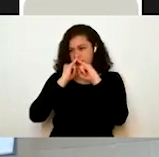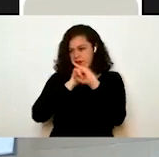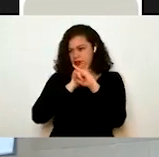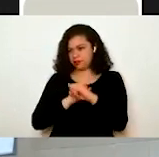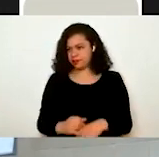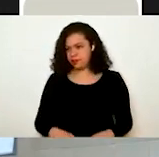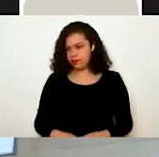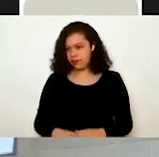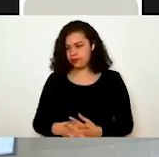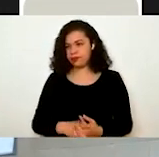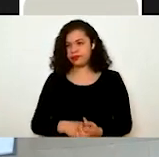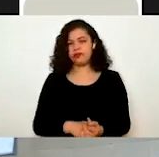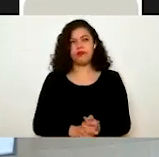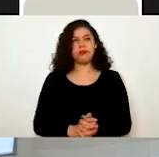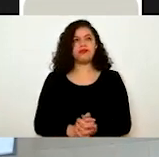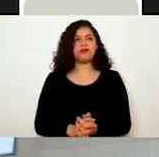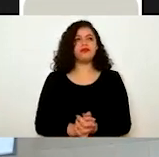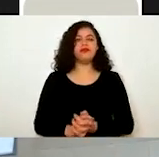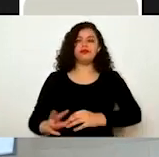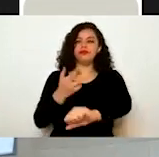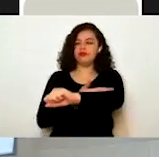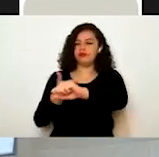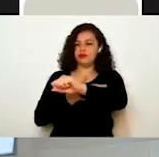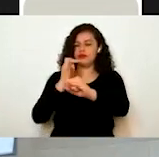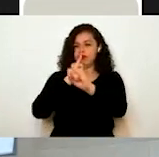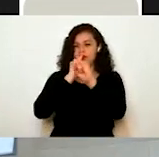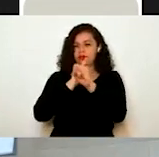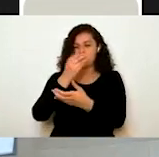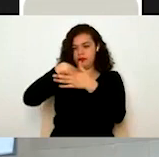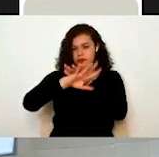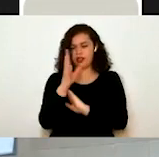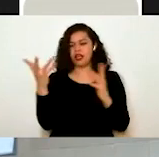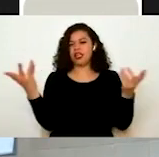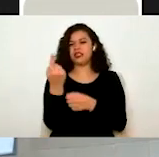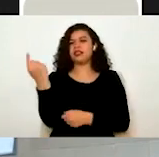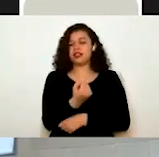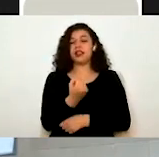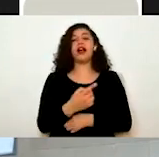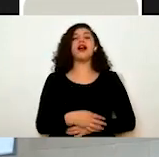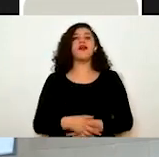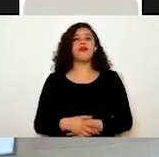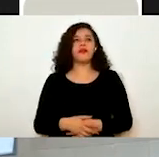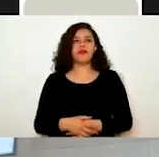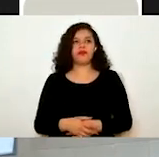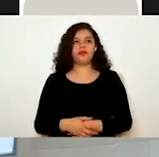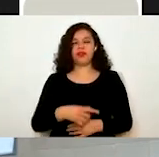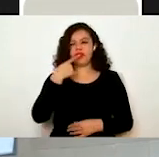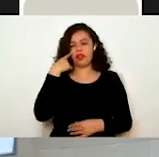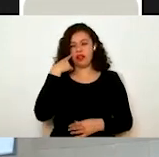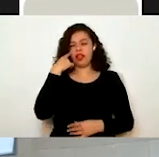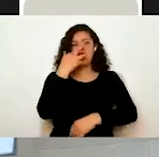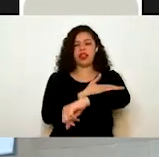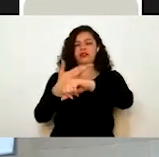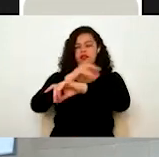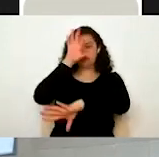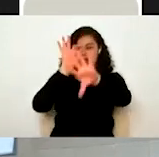¿Qué hacen después de ingresar a trámite digital? Después de ingresar a trámite digital, que ustedes tienen que hacer es seleccionar el trámite o servicio